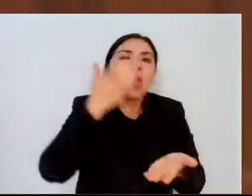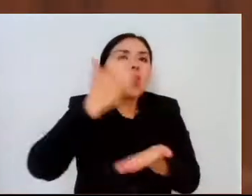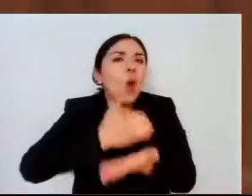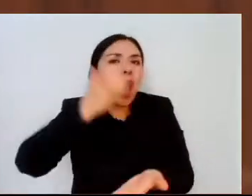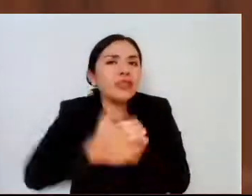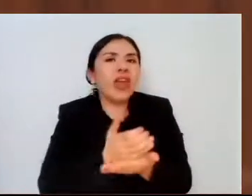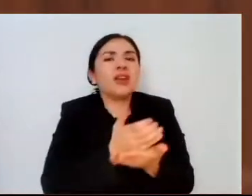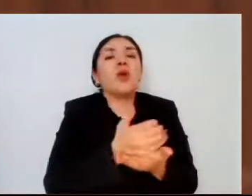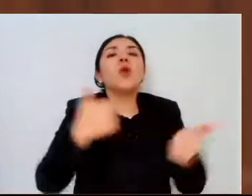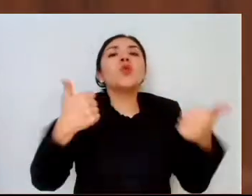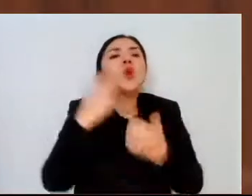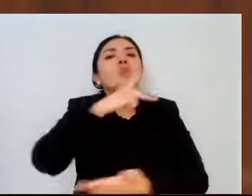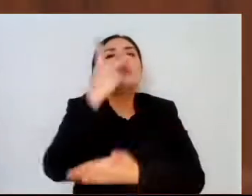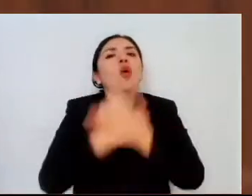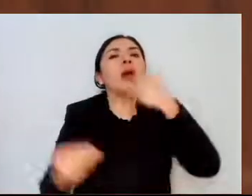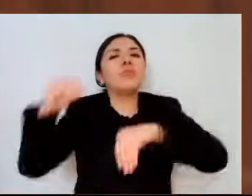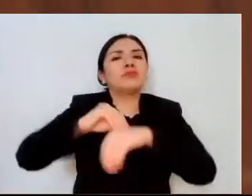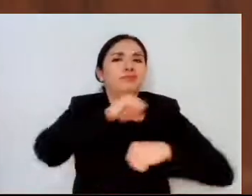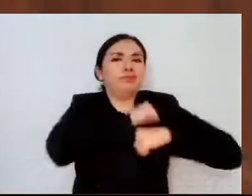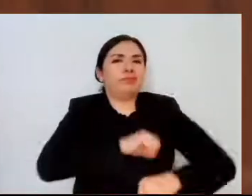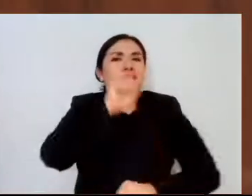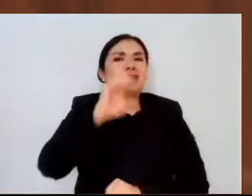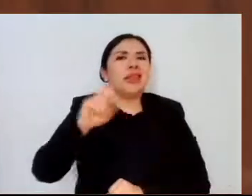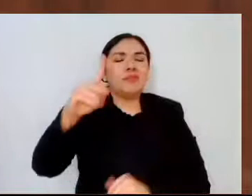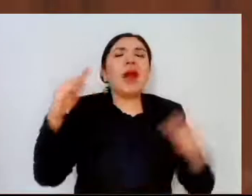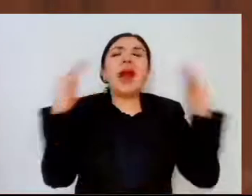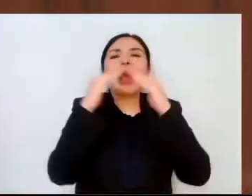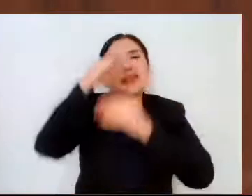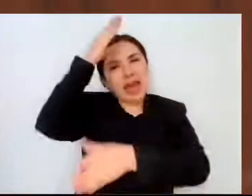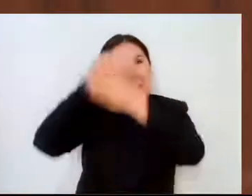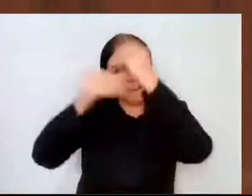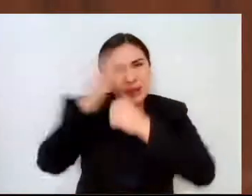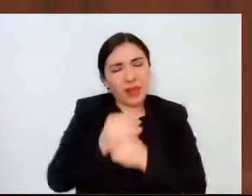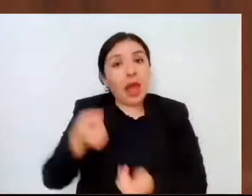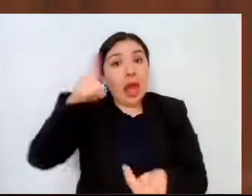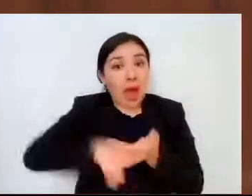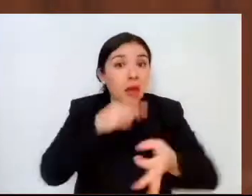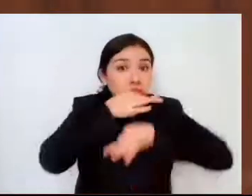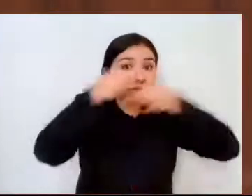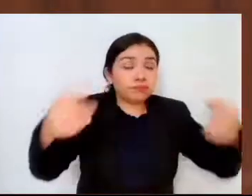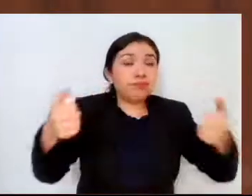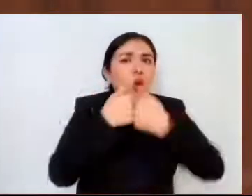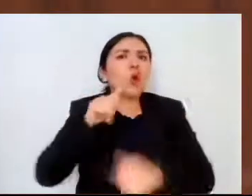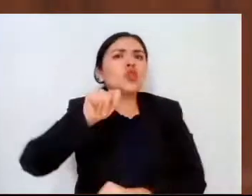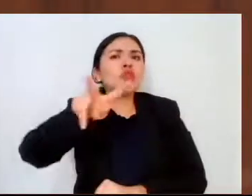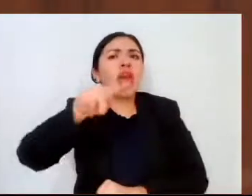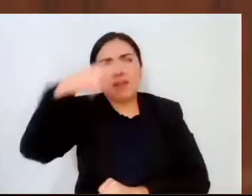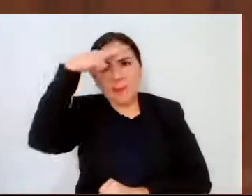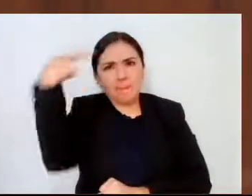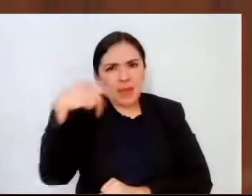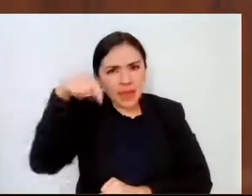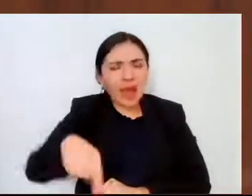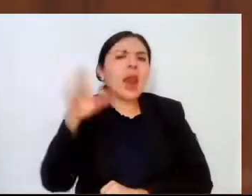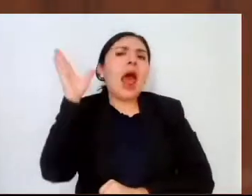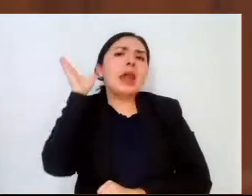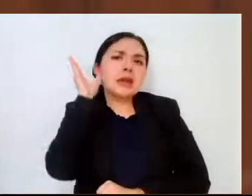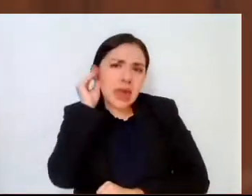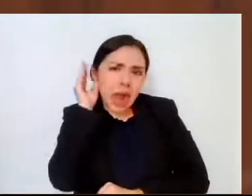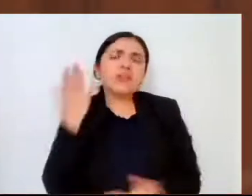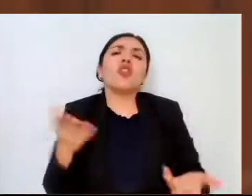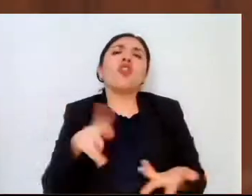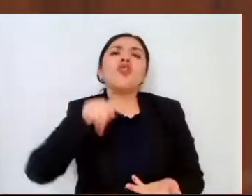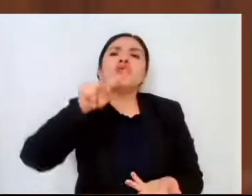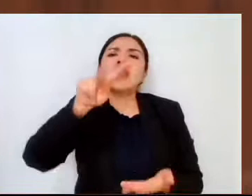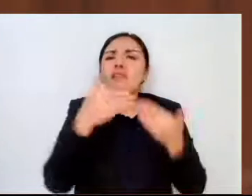el programa implementado por la SEP, Aprende en Casa, difundido a través de TV mexiquense, radio, televisión